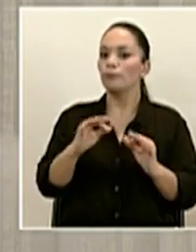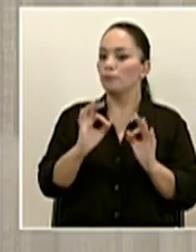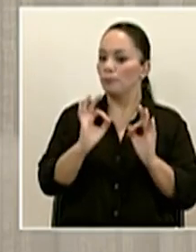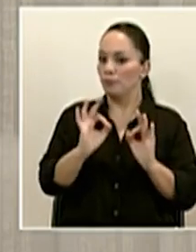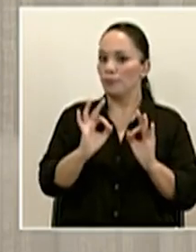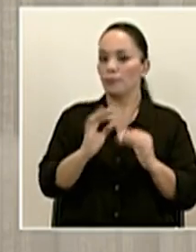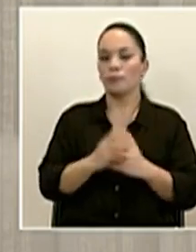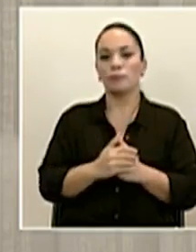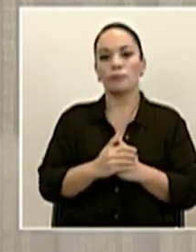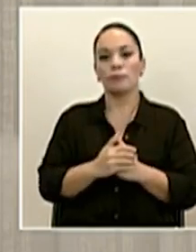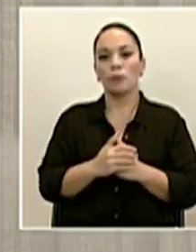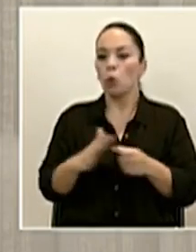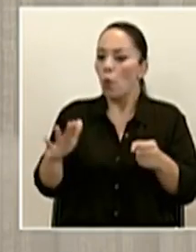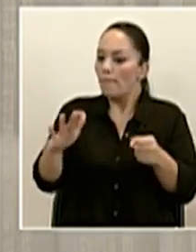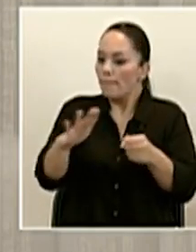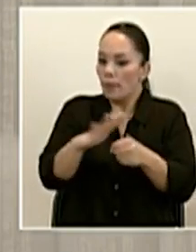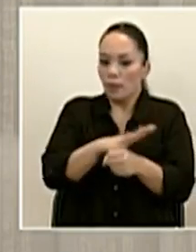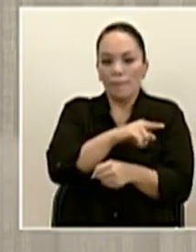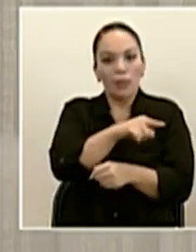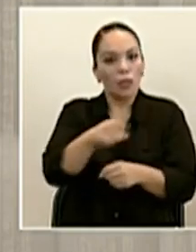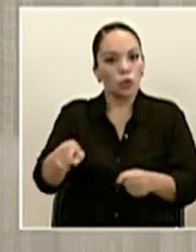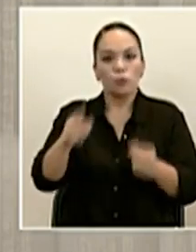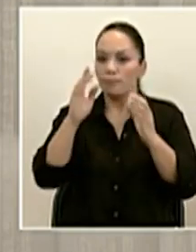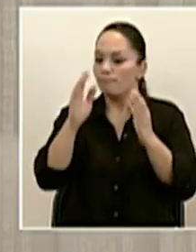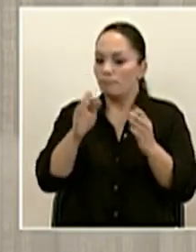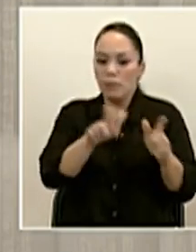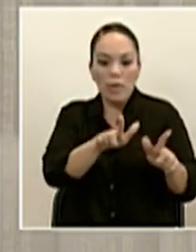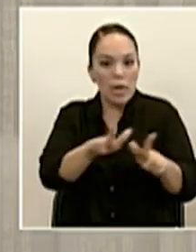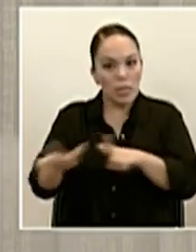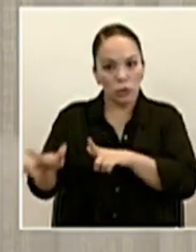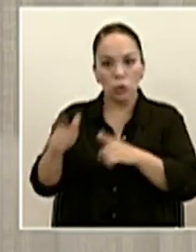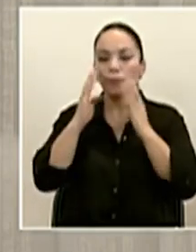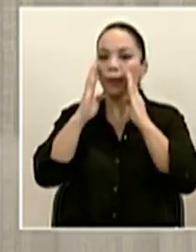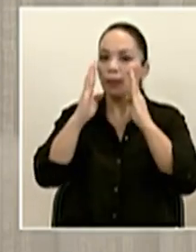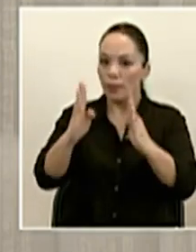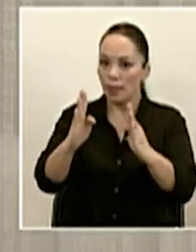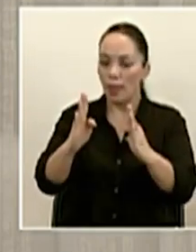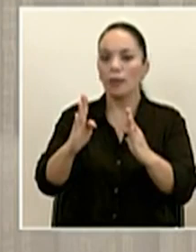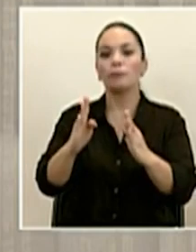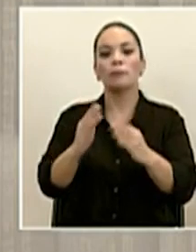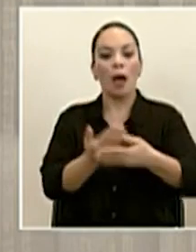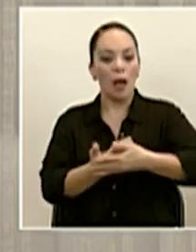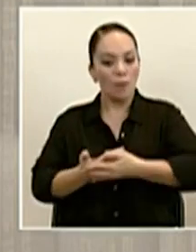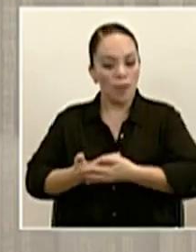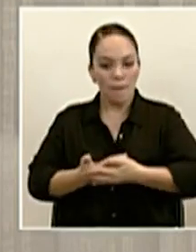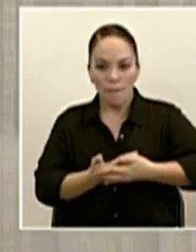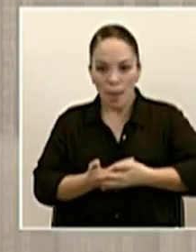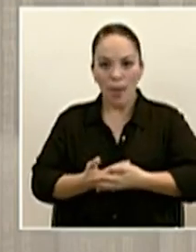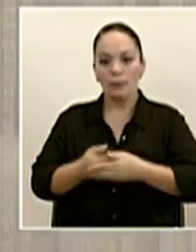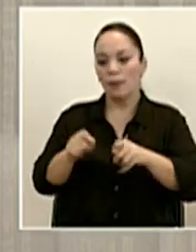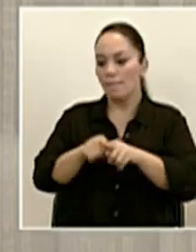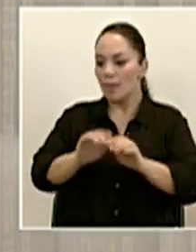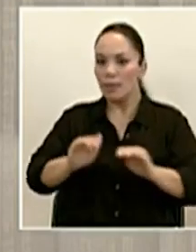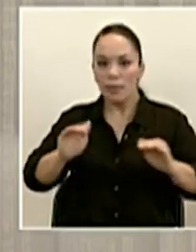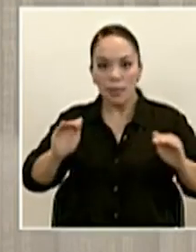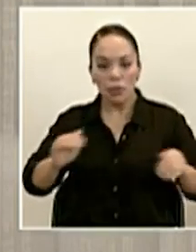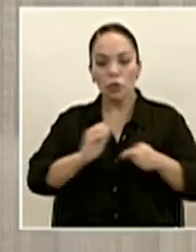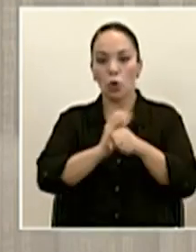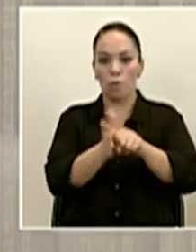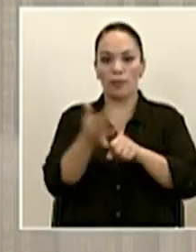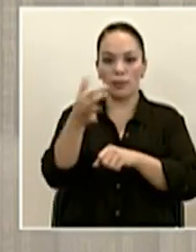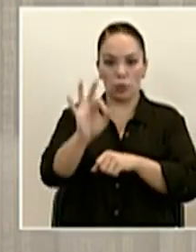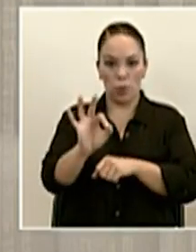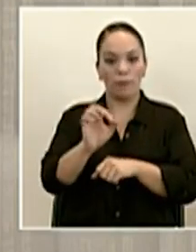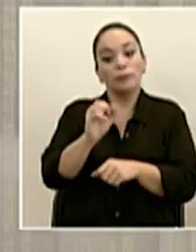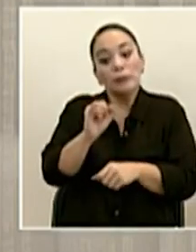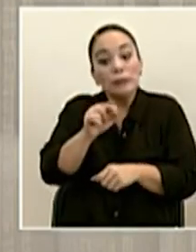Está totalmente preparado para atender pacientes pediátricos de COVID-19 si fuera necesario.